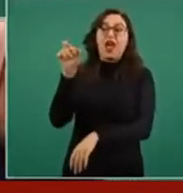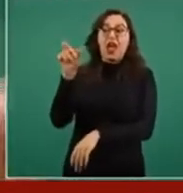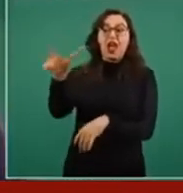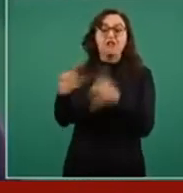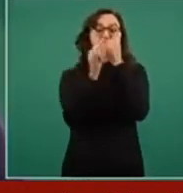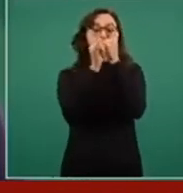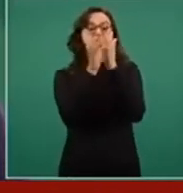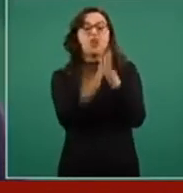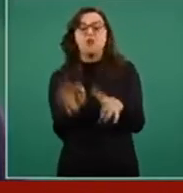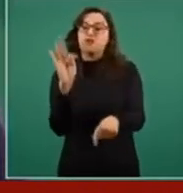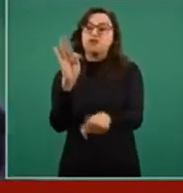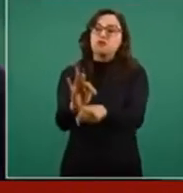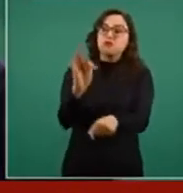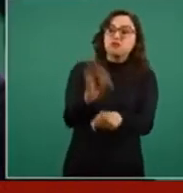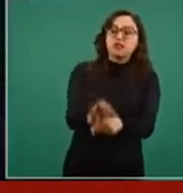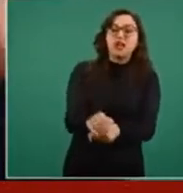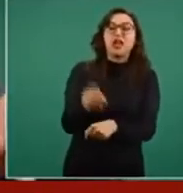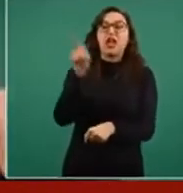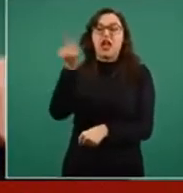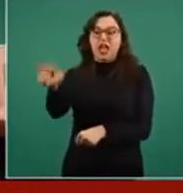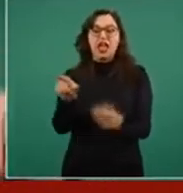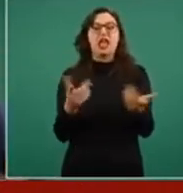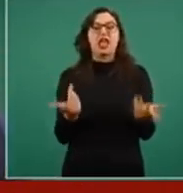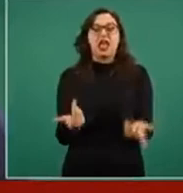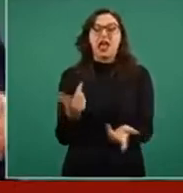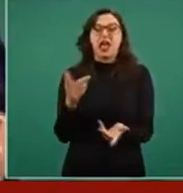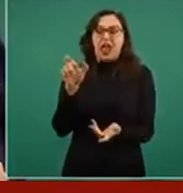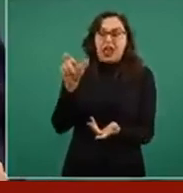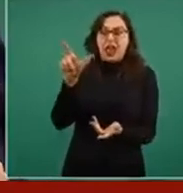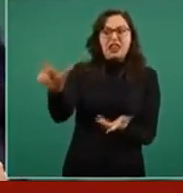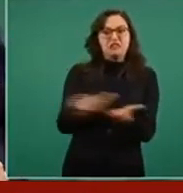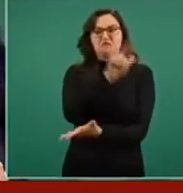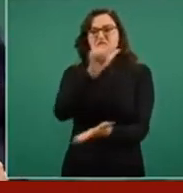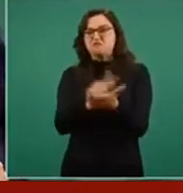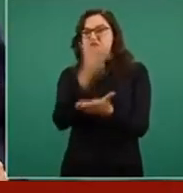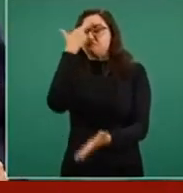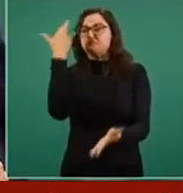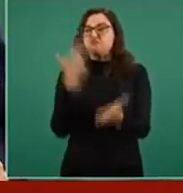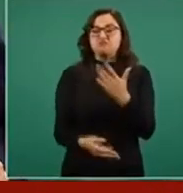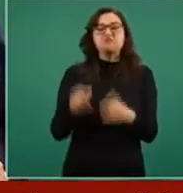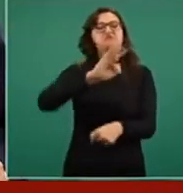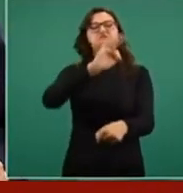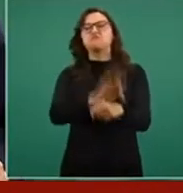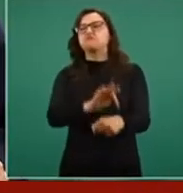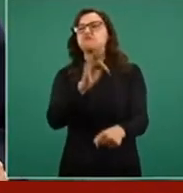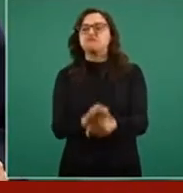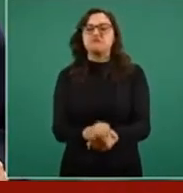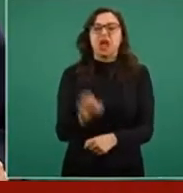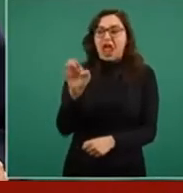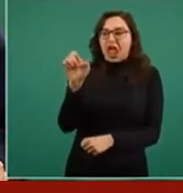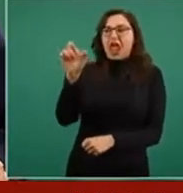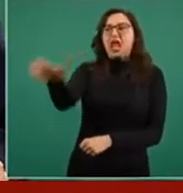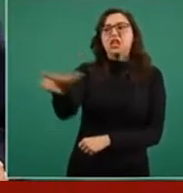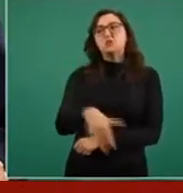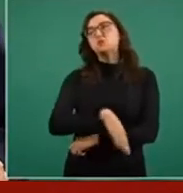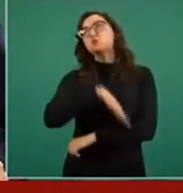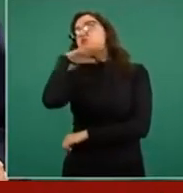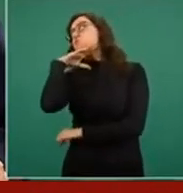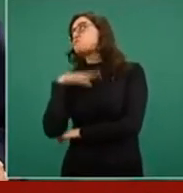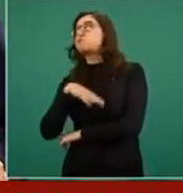fraudes electorales, ante las violaciones a la ley. Él, por consigna,